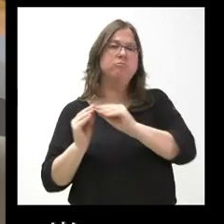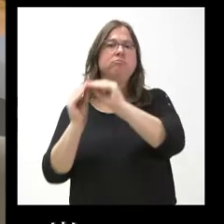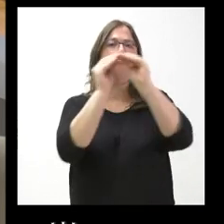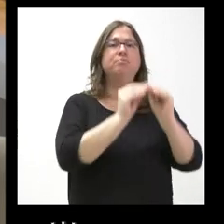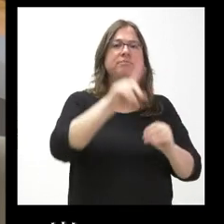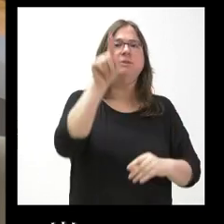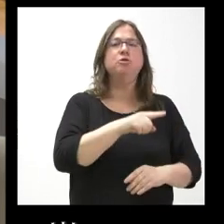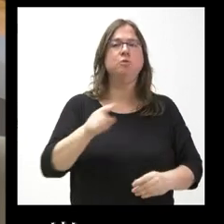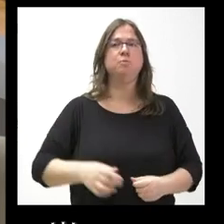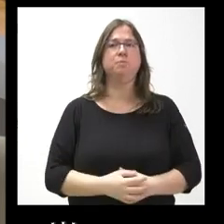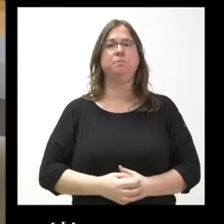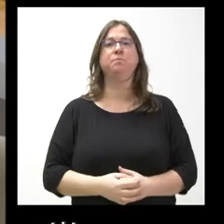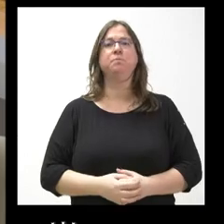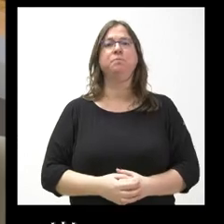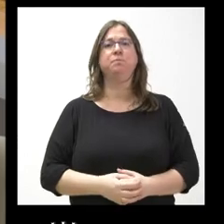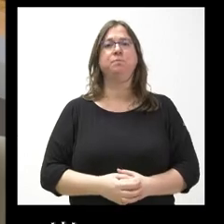opinión.